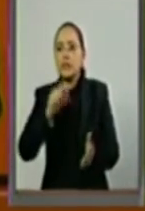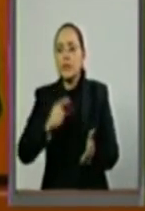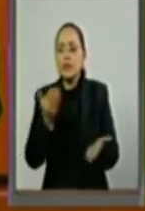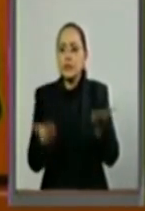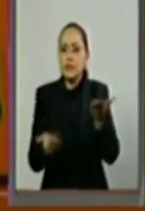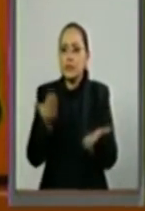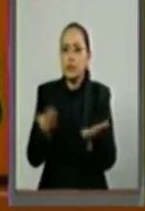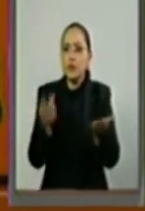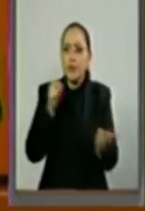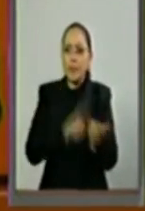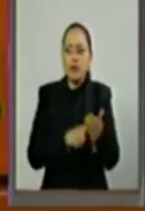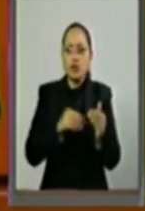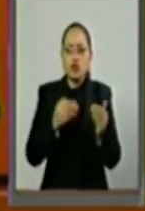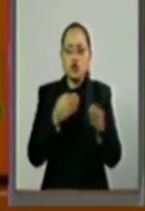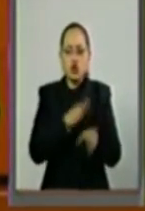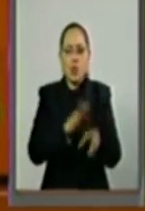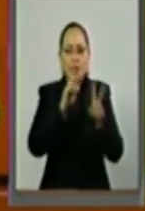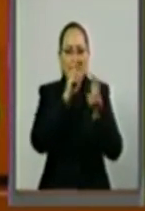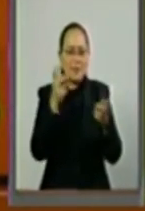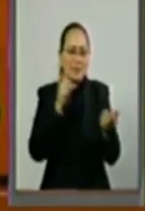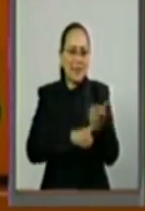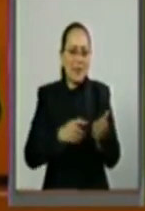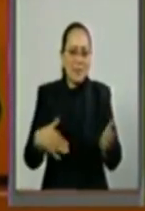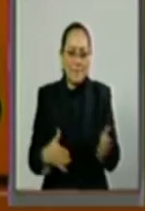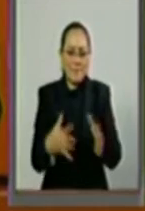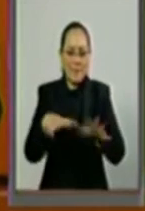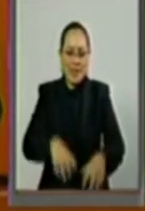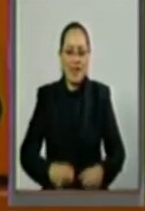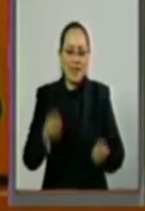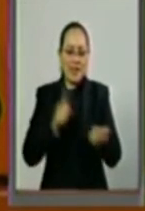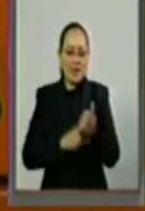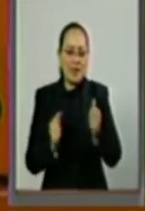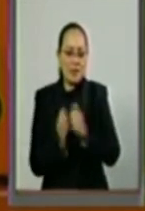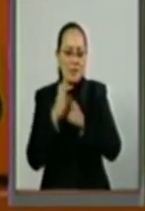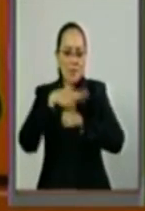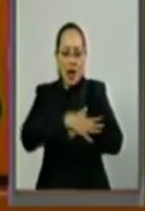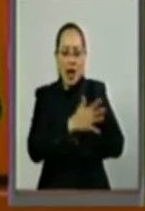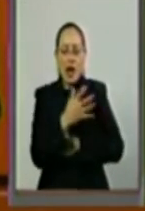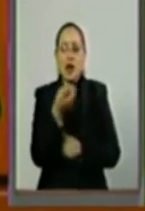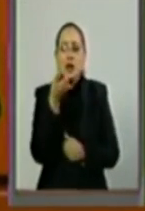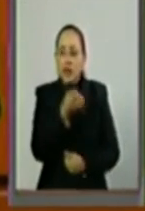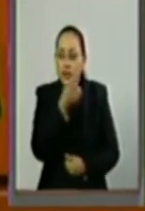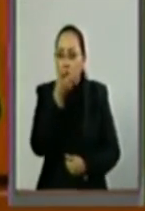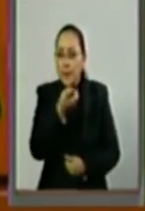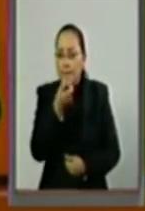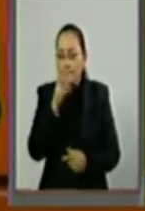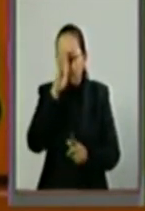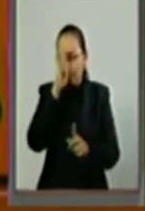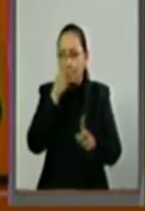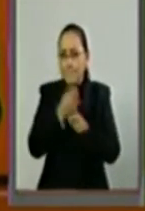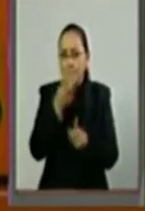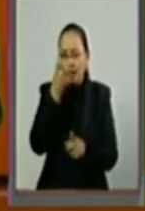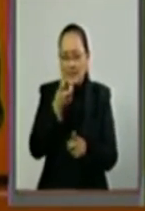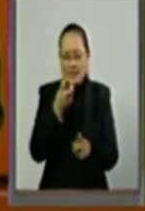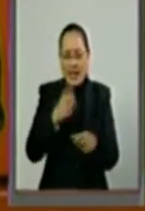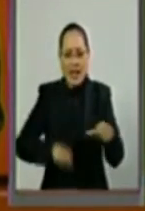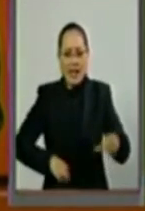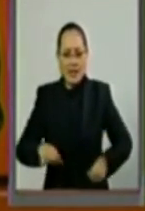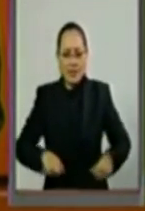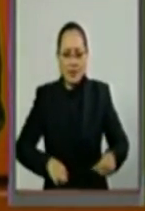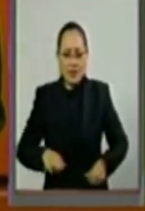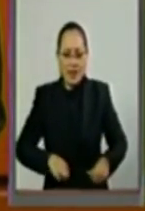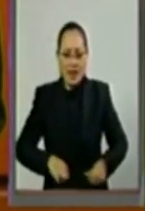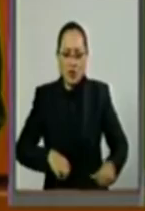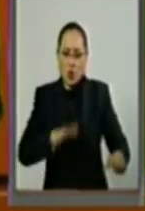materia pesquera en nuestros mares. El insumo principal para el desarrollo de esta actividad es el agua.